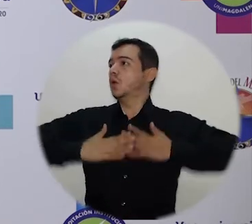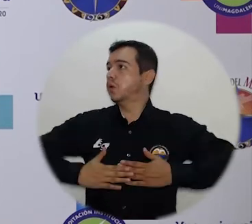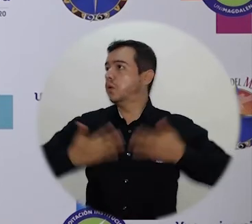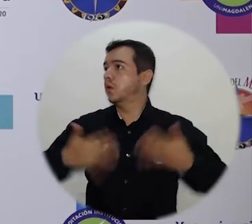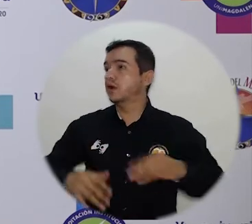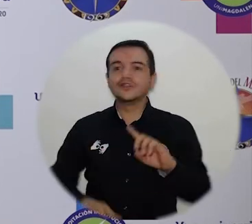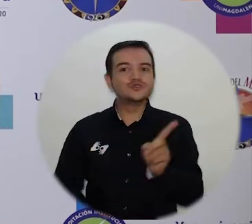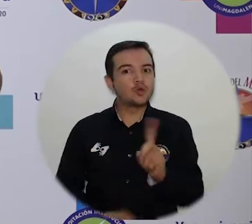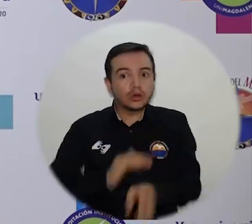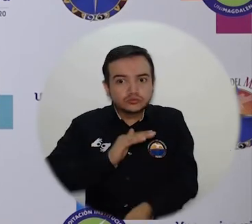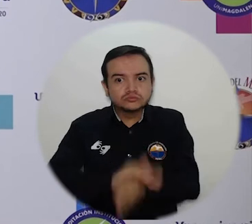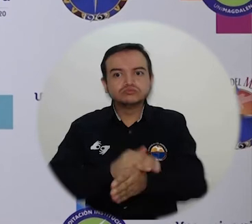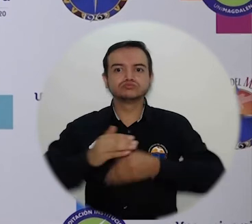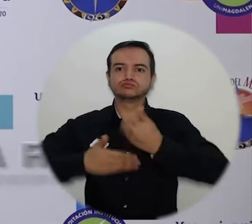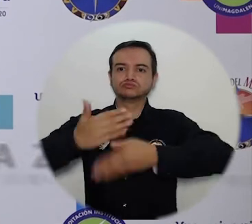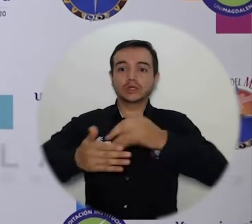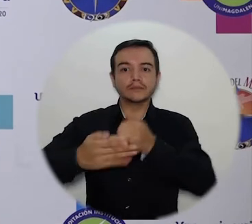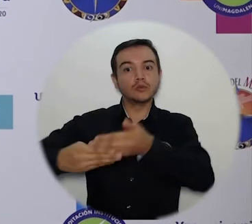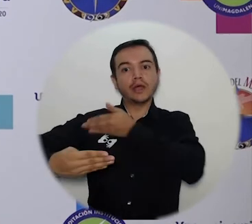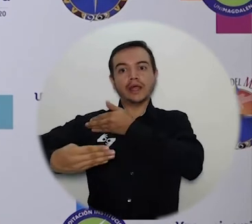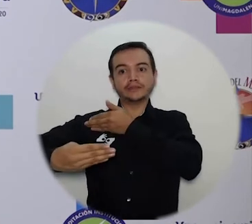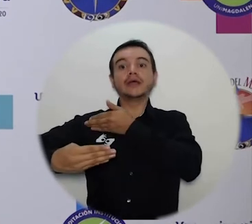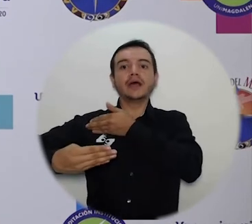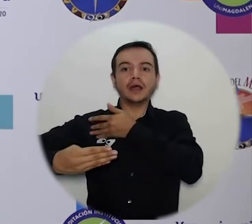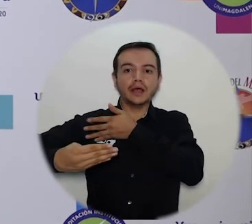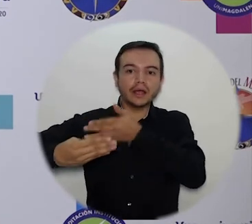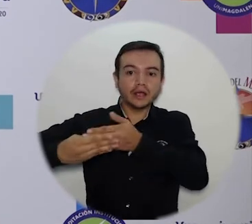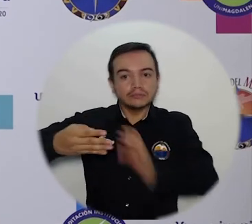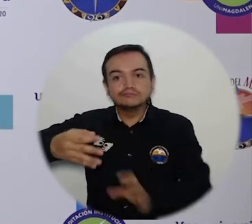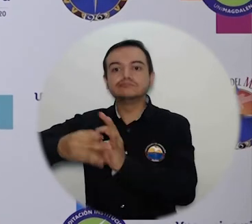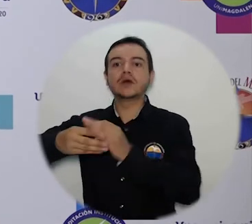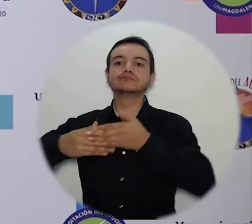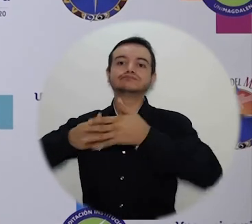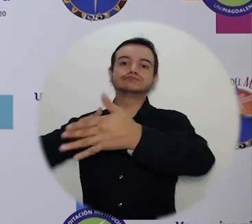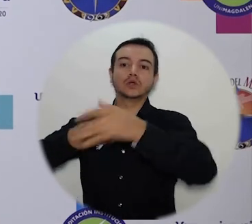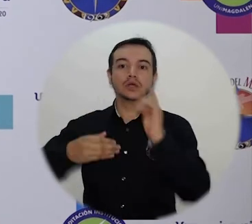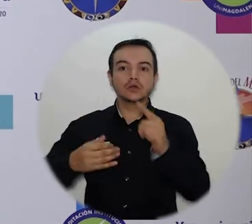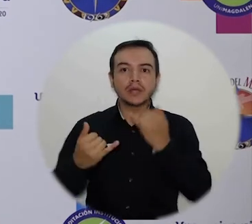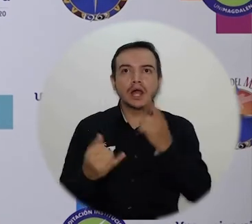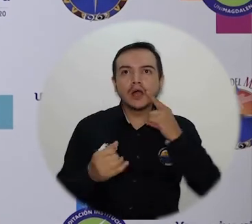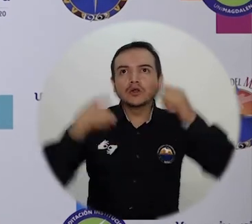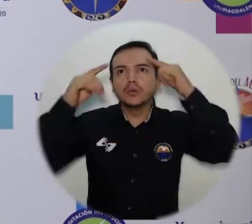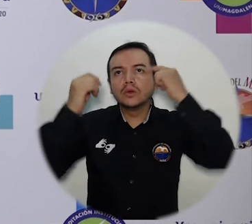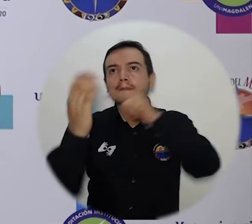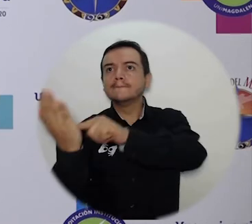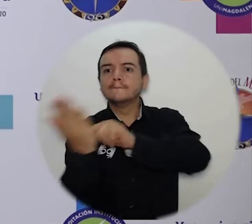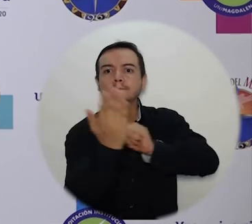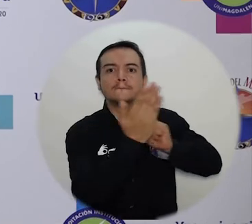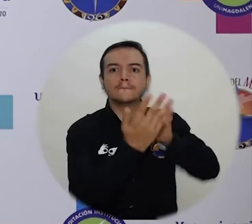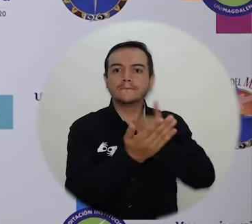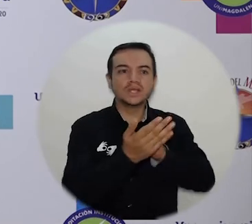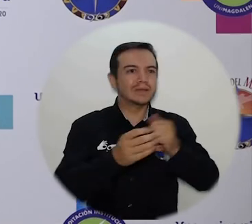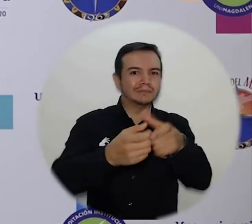construyendo sobre lo construido, avanzando, dando nuevos pasos porque los desafíos también que impone esta mayoría tan